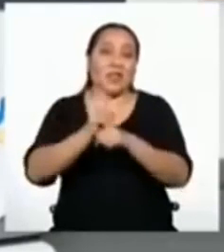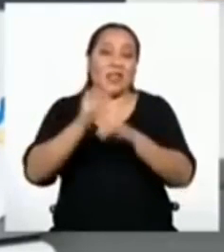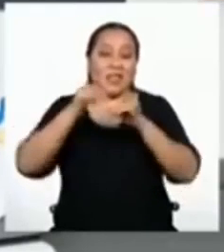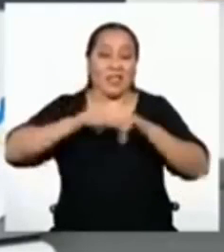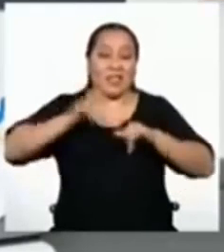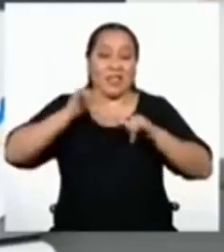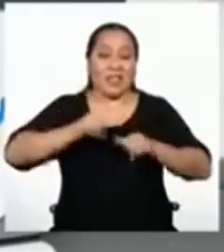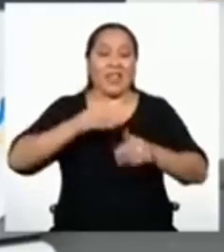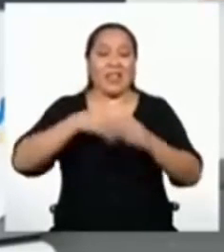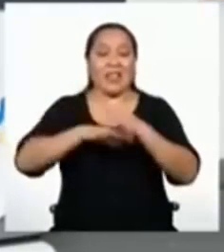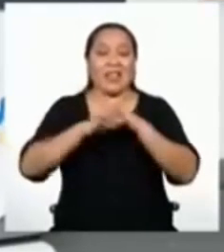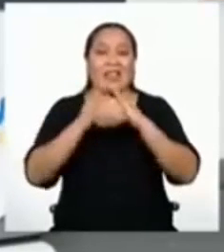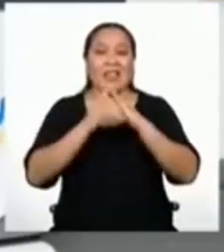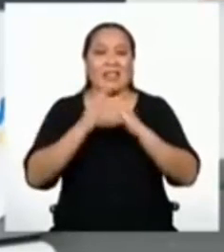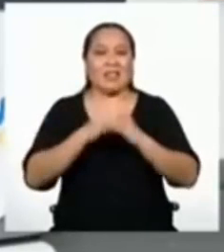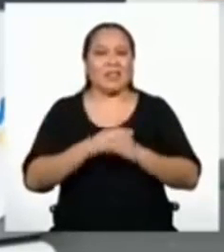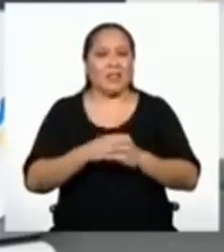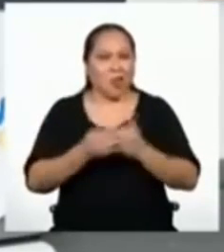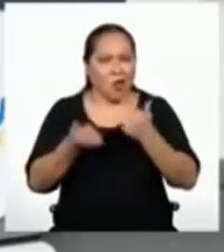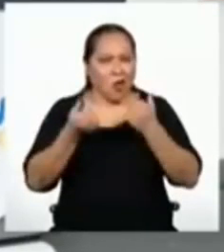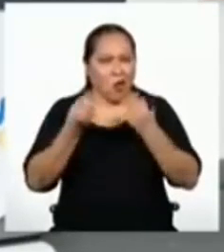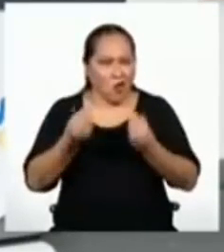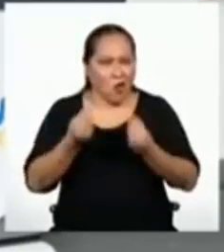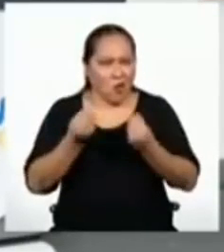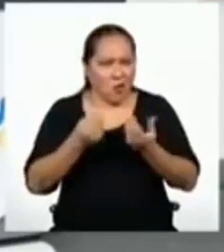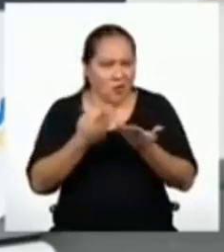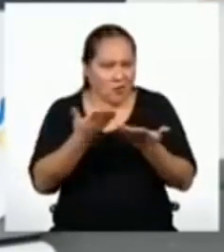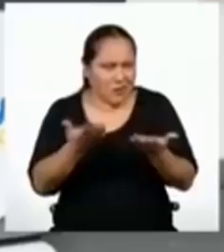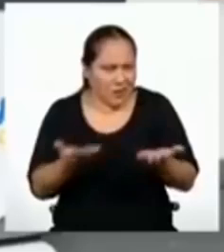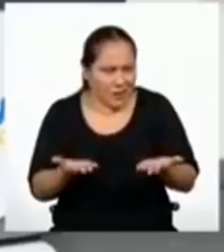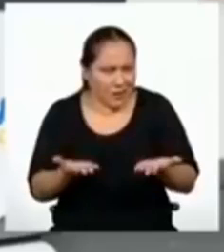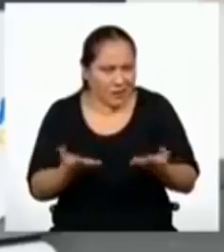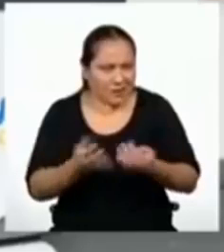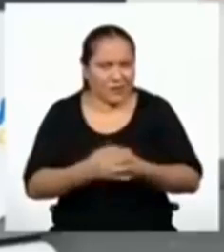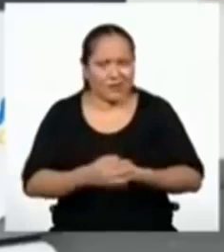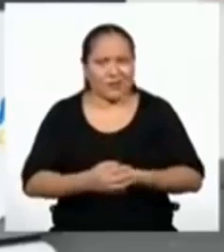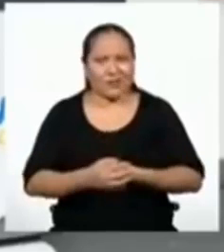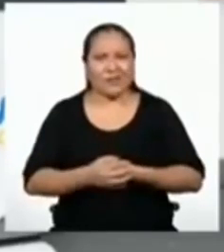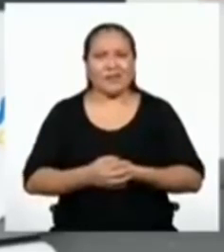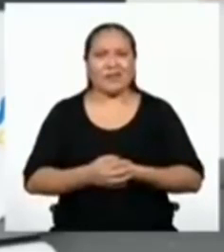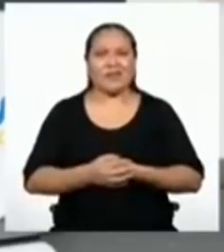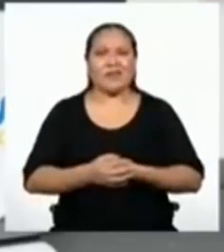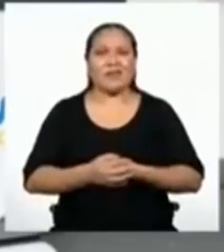cuarentena. ¿Cómo les va, amigas y amigos de cuarto?